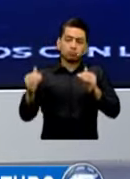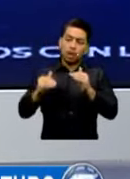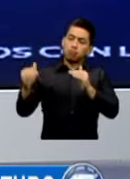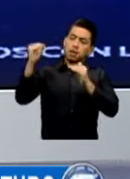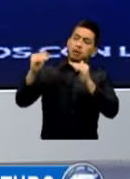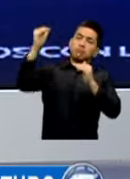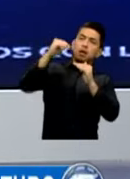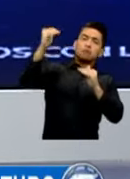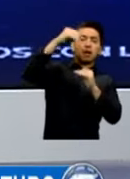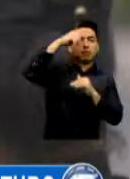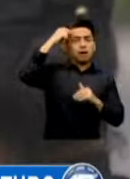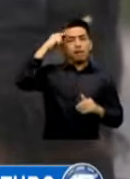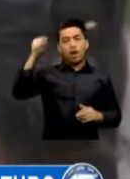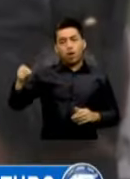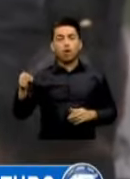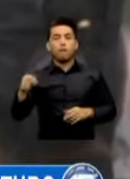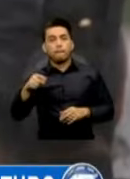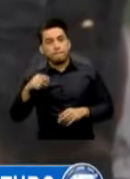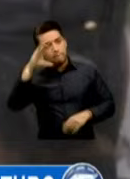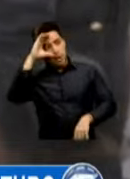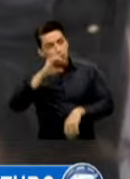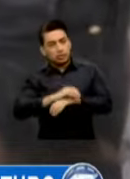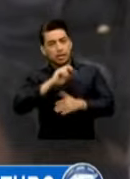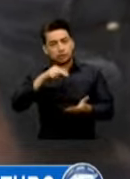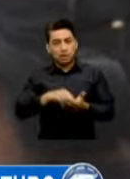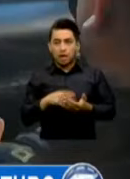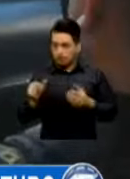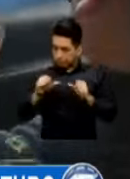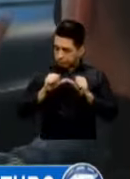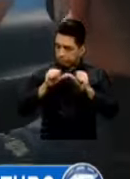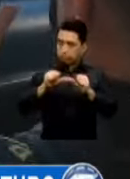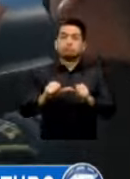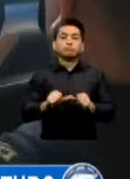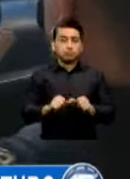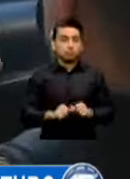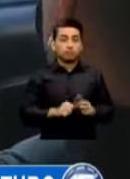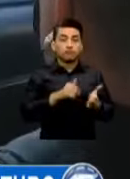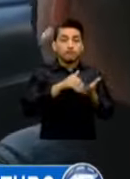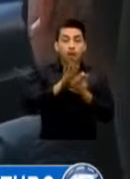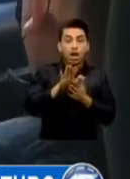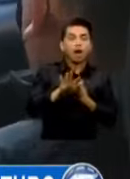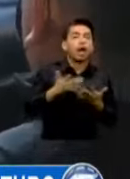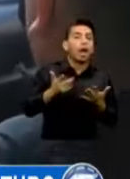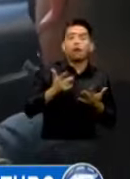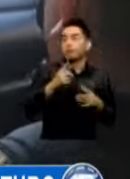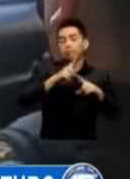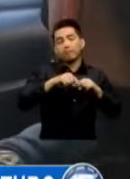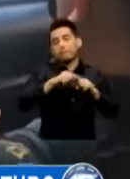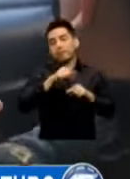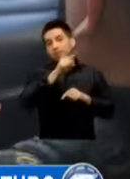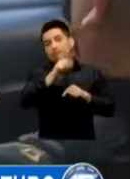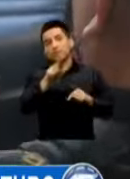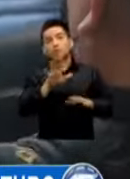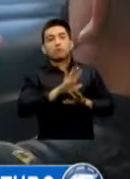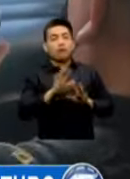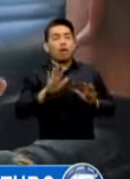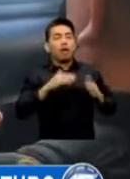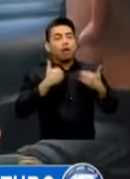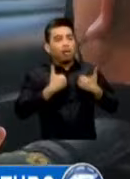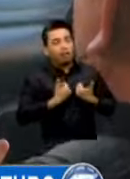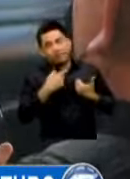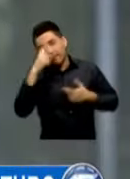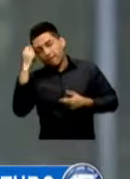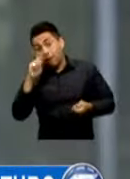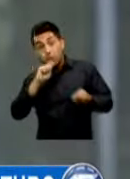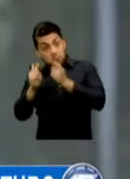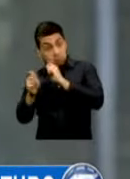En La Institución Policial Siguen Ahí Y Serán Removidos En La Medida Que No Se Adapten A Este Proceso De Transformación